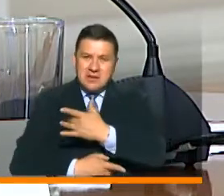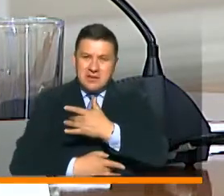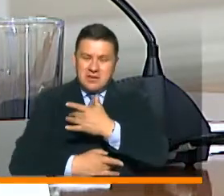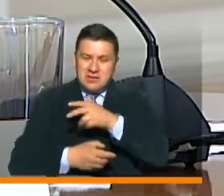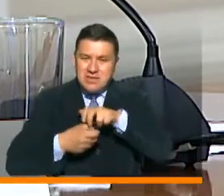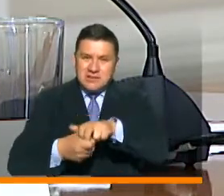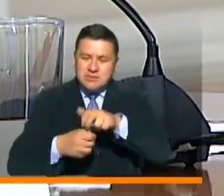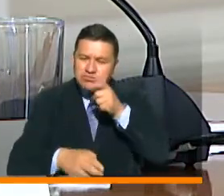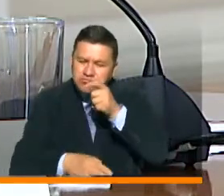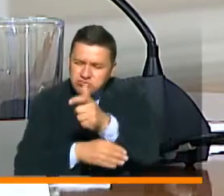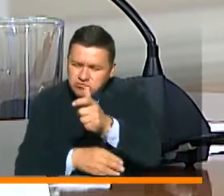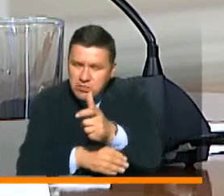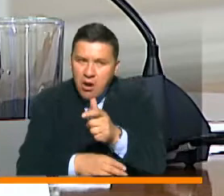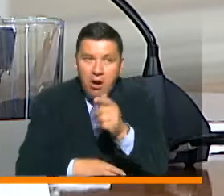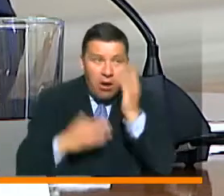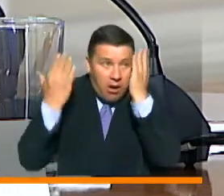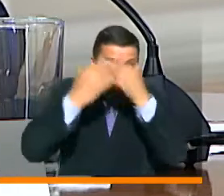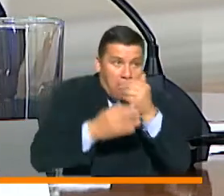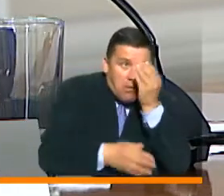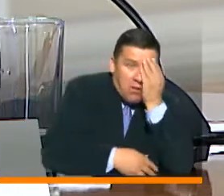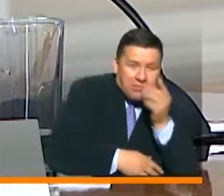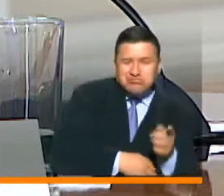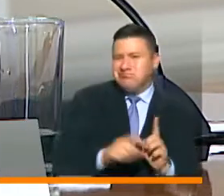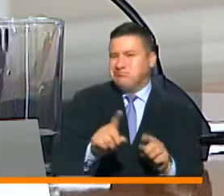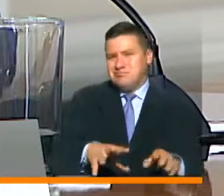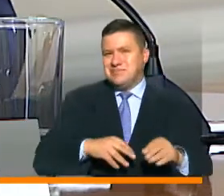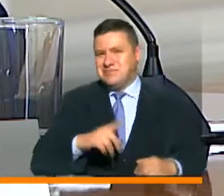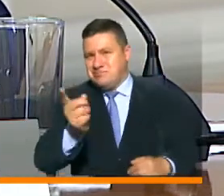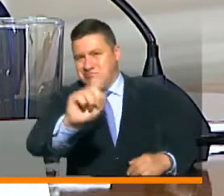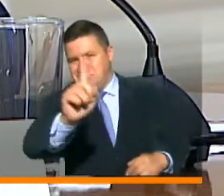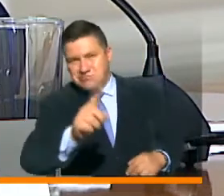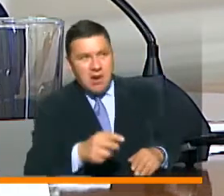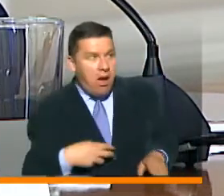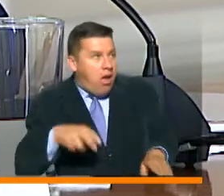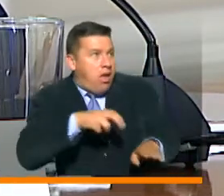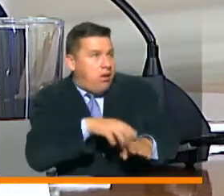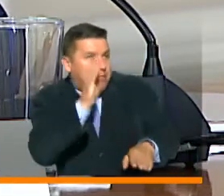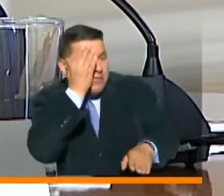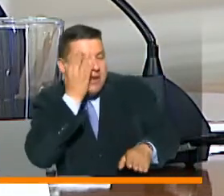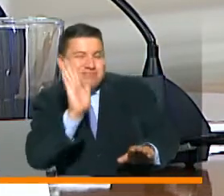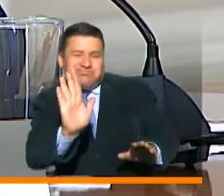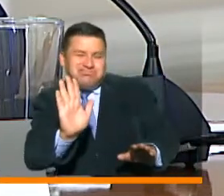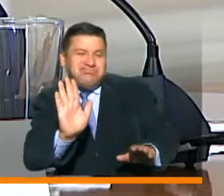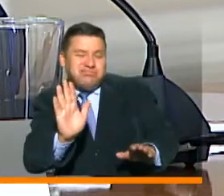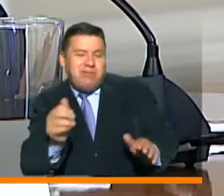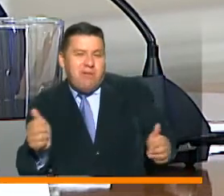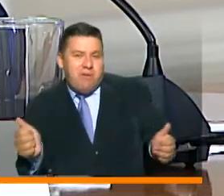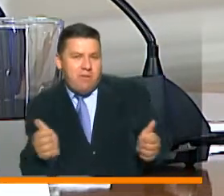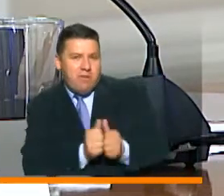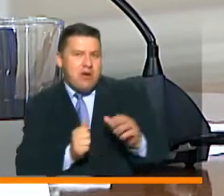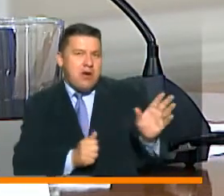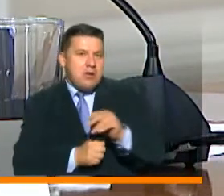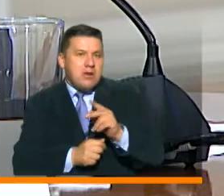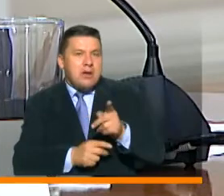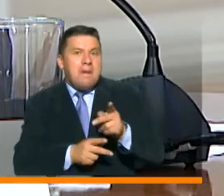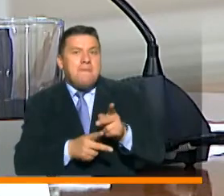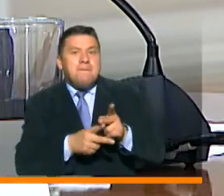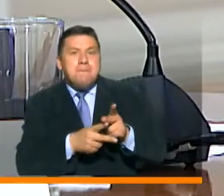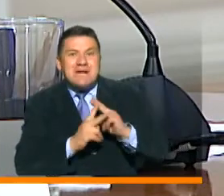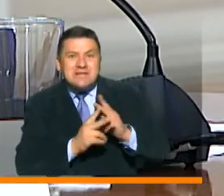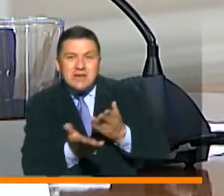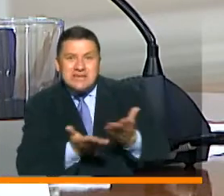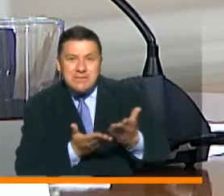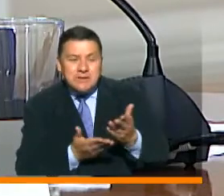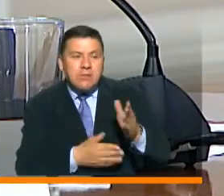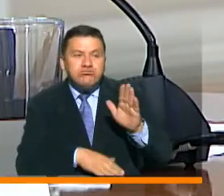no tiene el transporte informal o ilegal. Y en ese caso, presidente, pues estamos acompañando a todos los prestadores formales